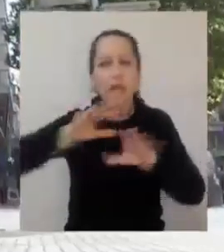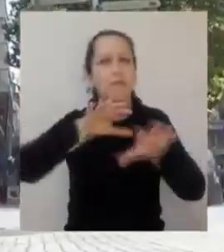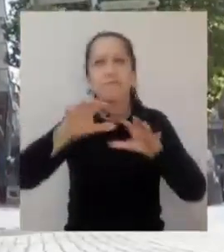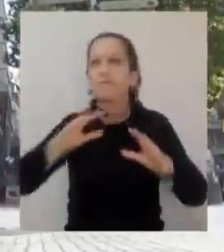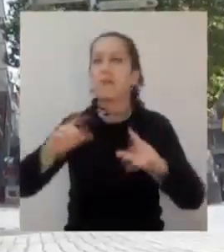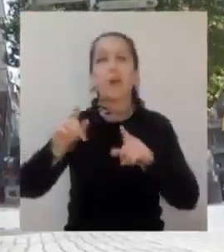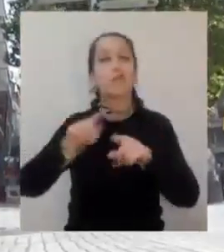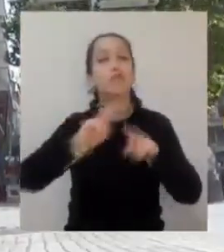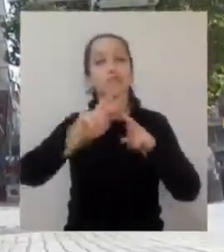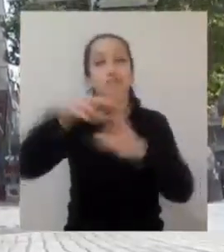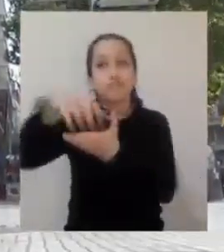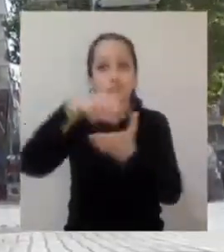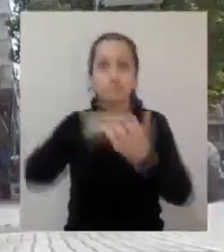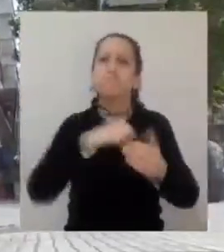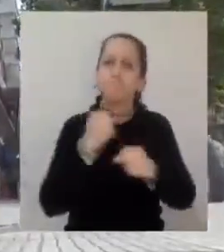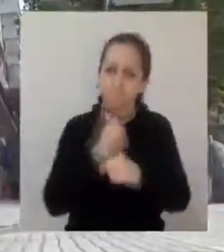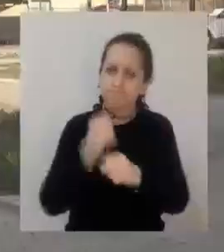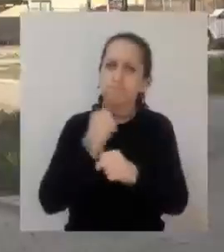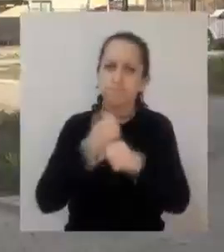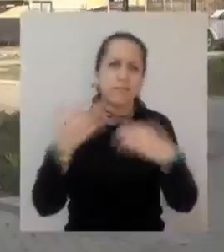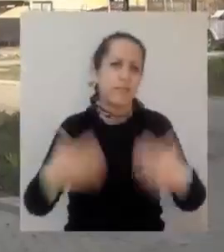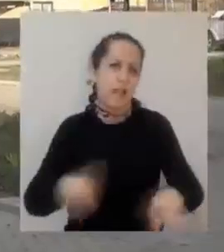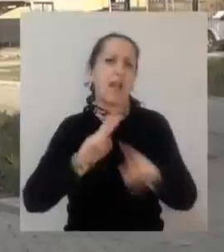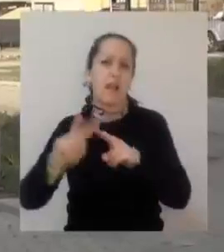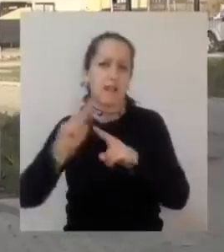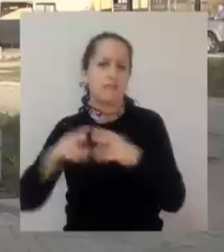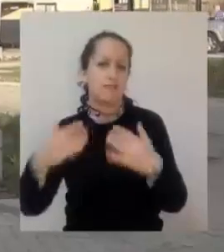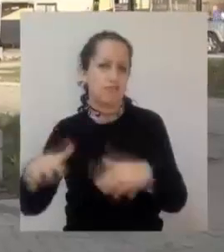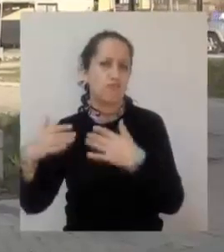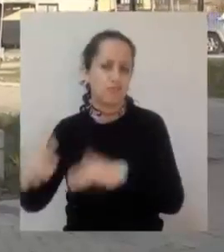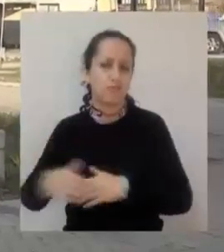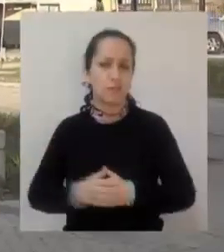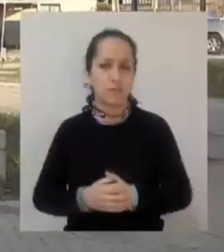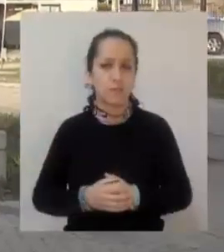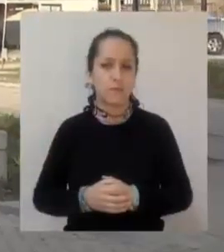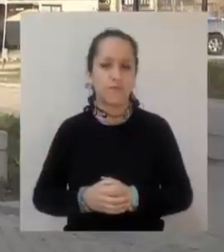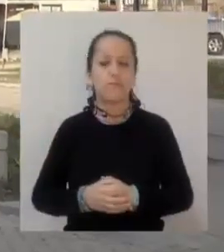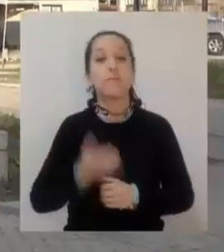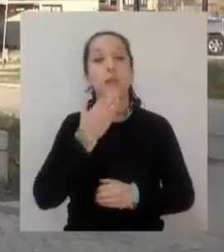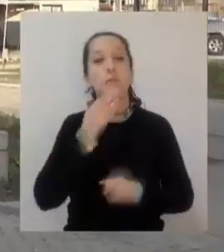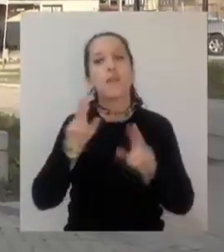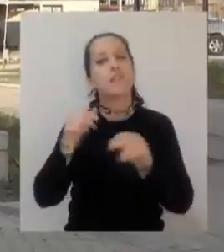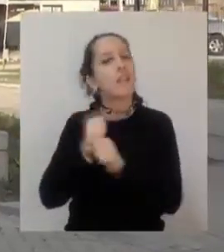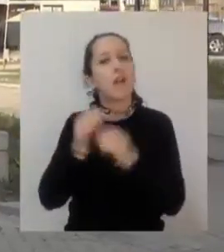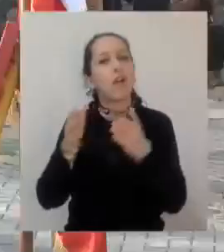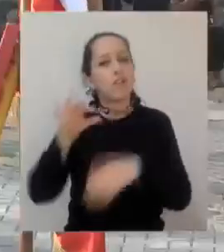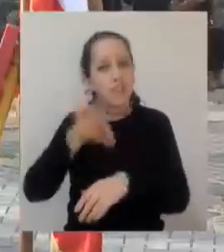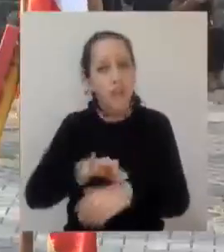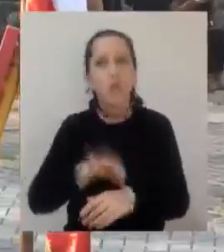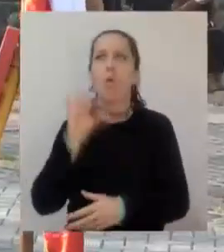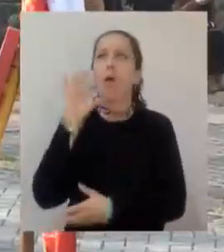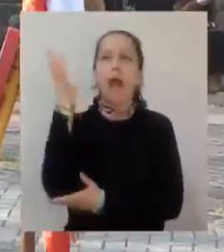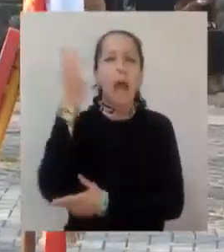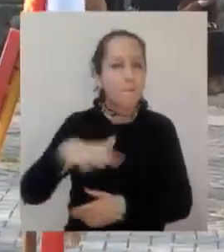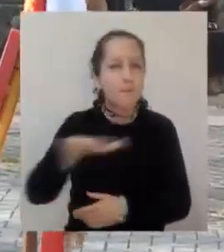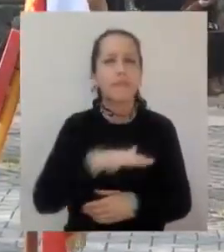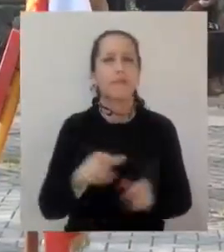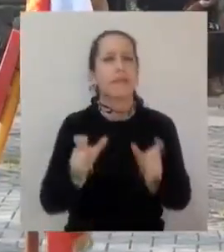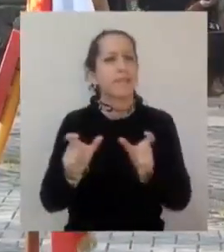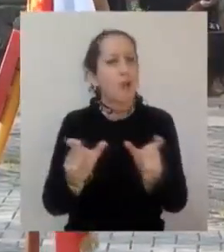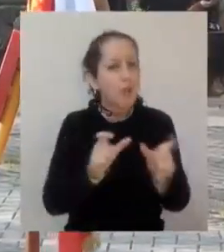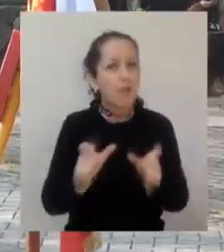infraestructura comunitaria. Asimismo, de las principales acciones en materia de salud, medio ambiente y seguridad,